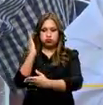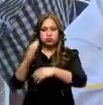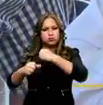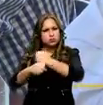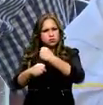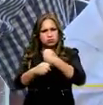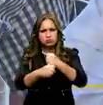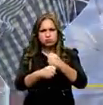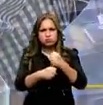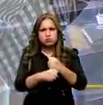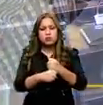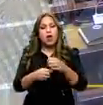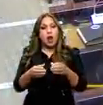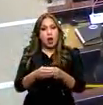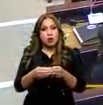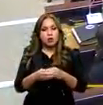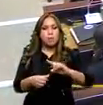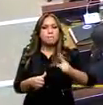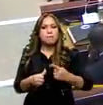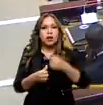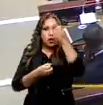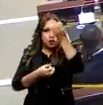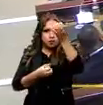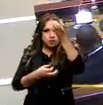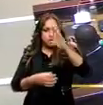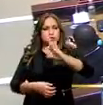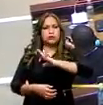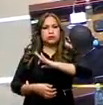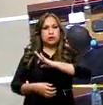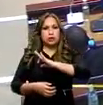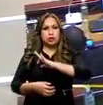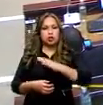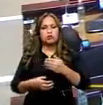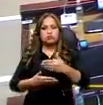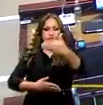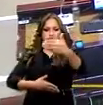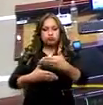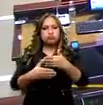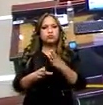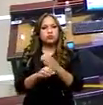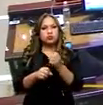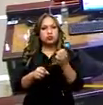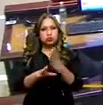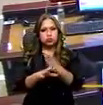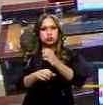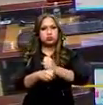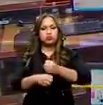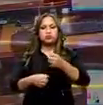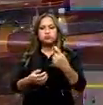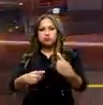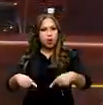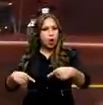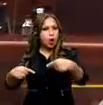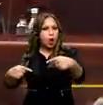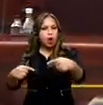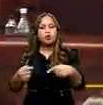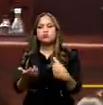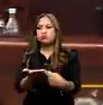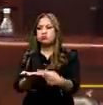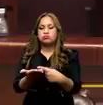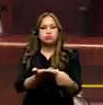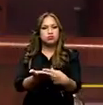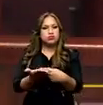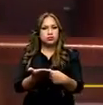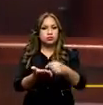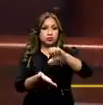Comisión elaboró el primer informe para que sea debatido en el Pleno, que tuvo una continuidad de varios días y donde se recibieron a